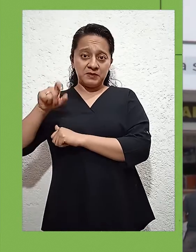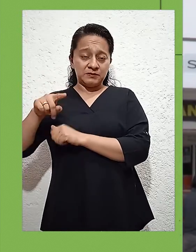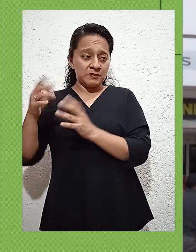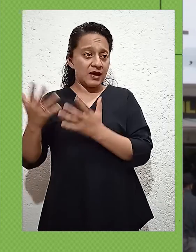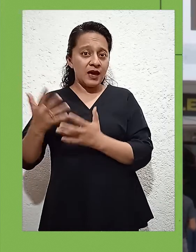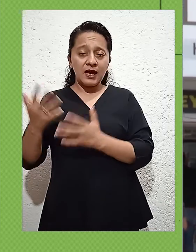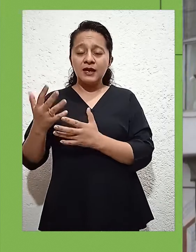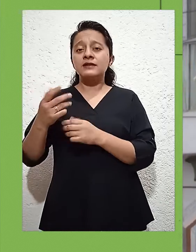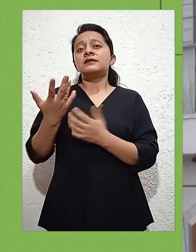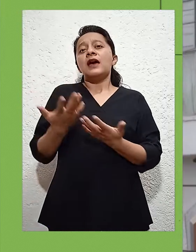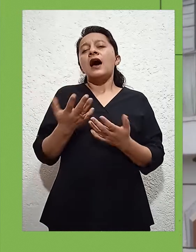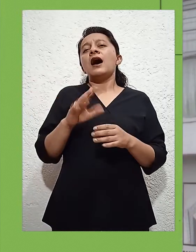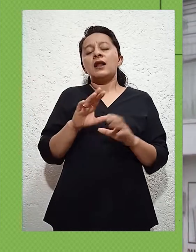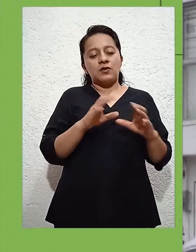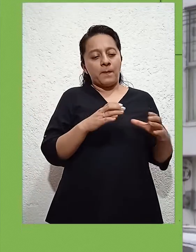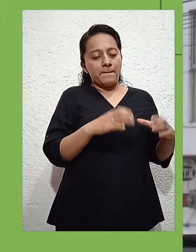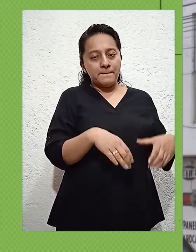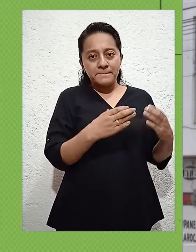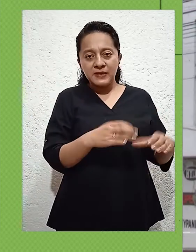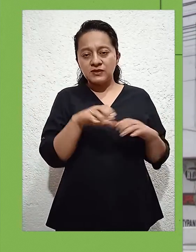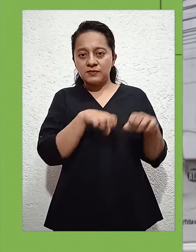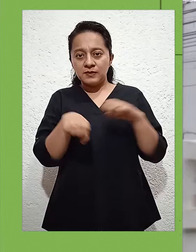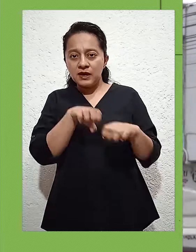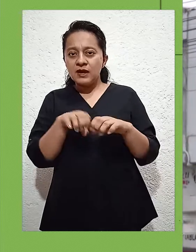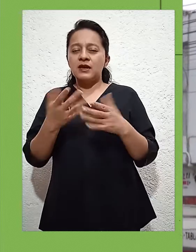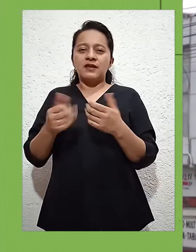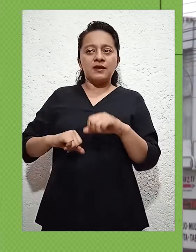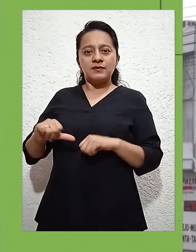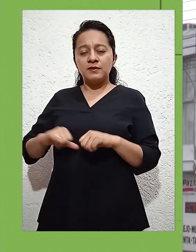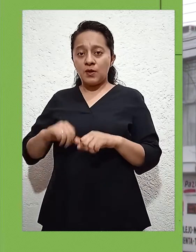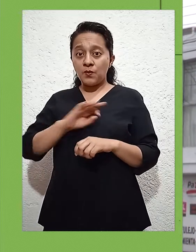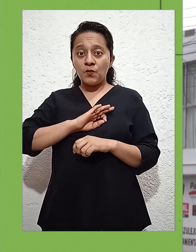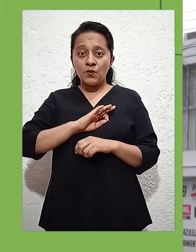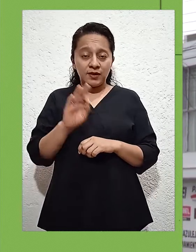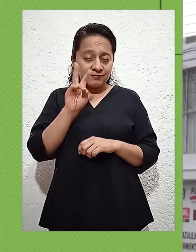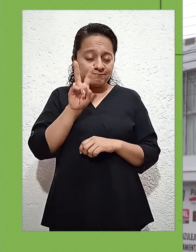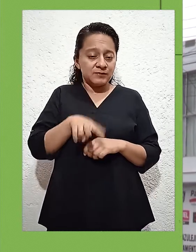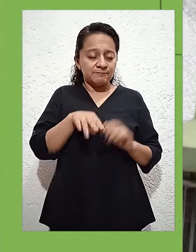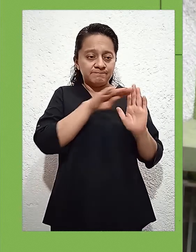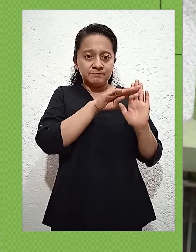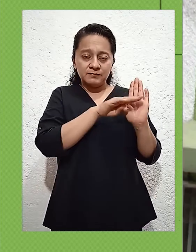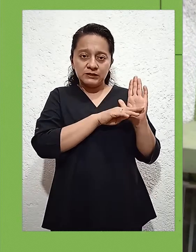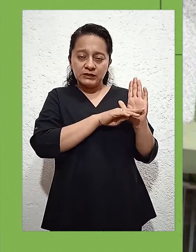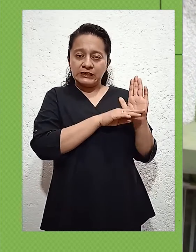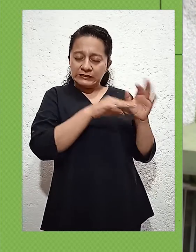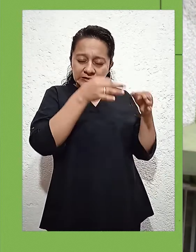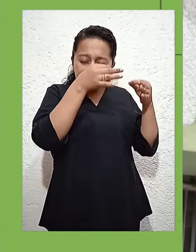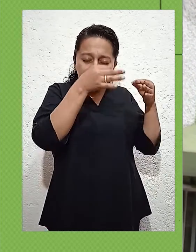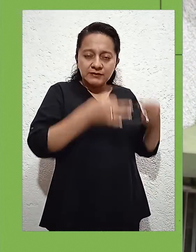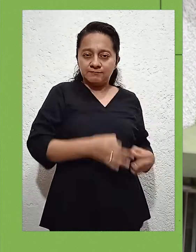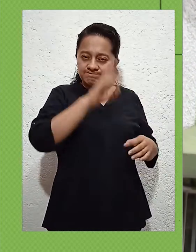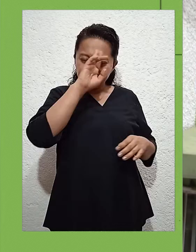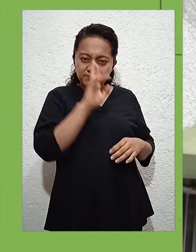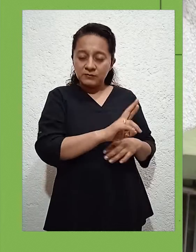empresariales y de consumo puedan seguir manteniendo los protocolos en el máximo cumplimiento y también el llamado a la ciudadanía para poder